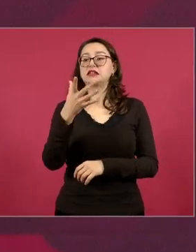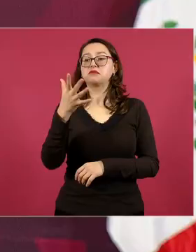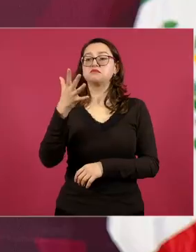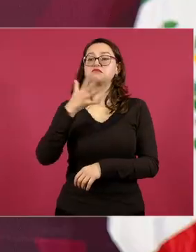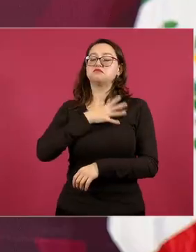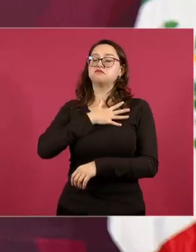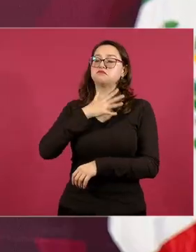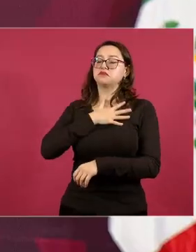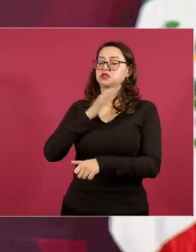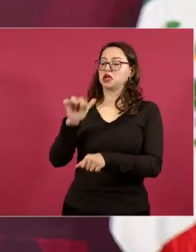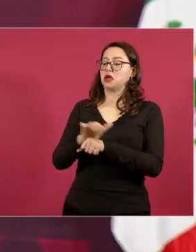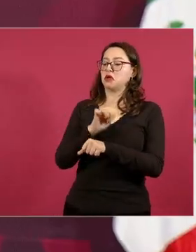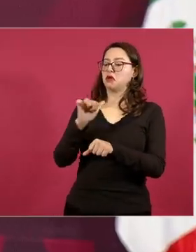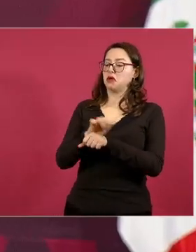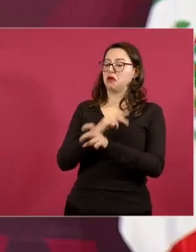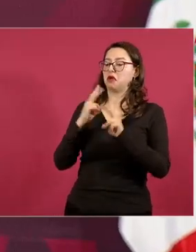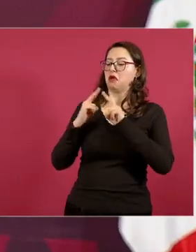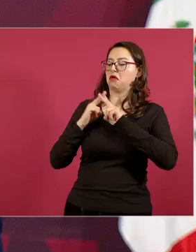Mercedes